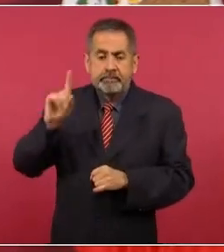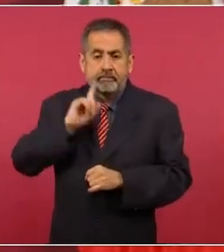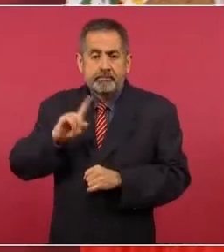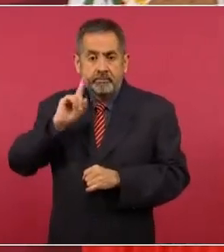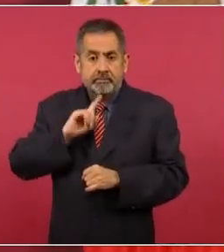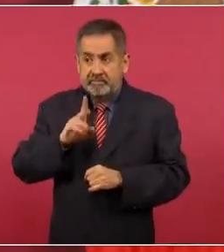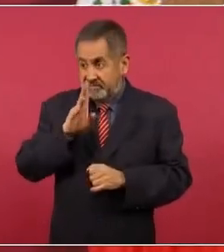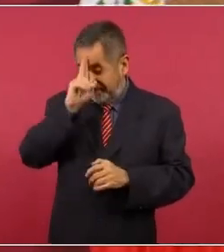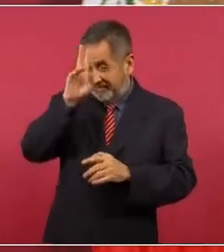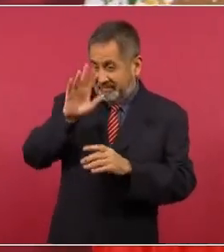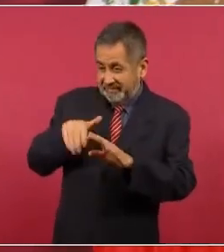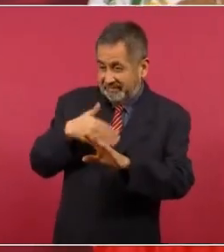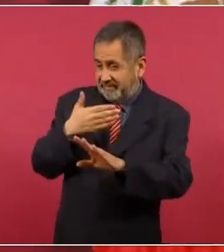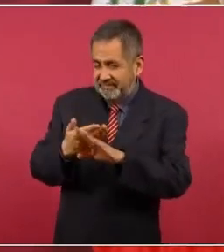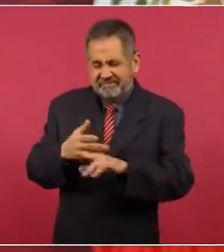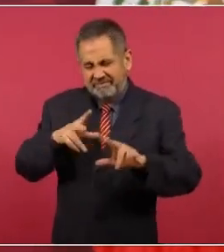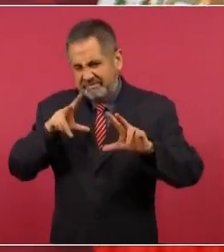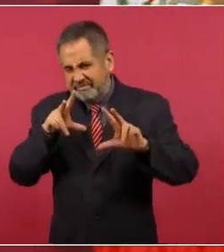la mujer. Bueno,